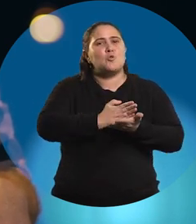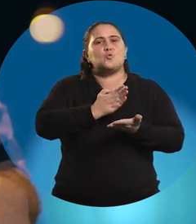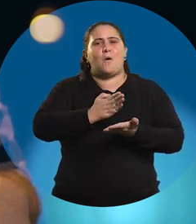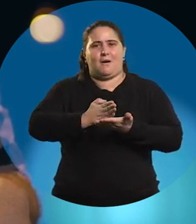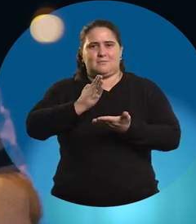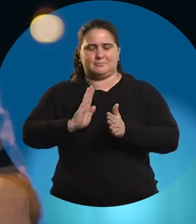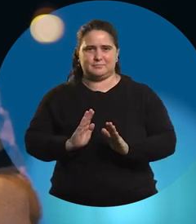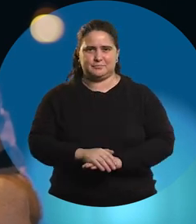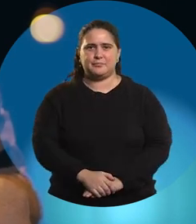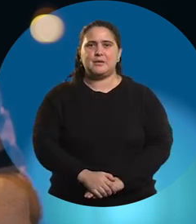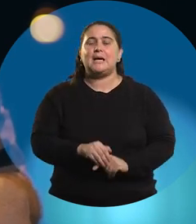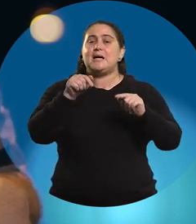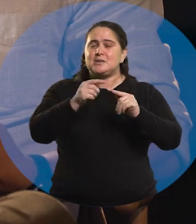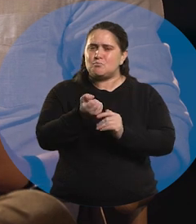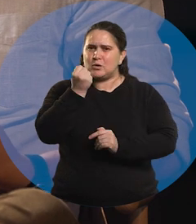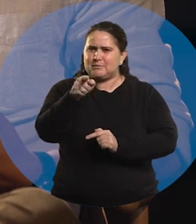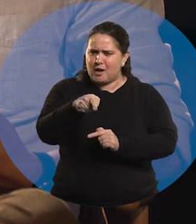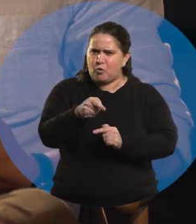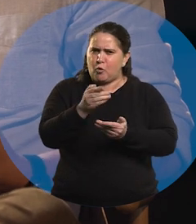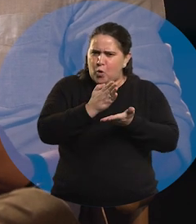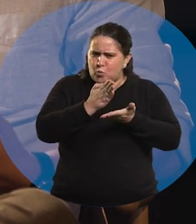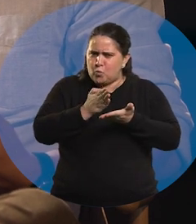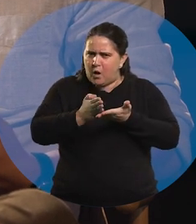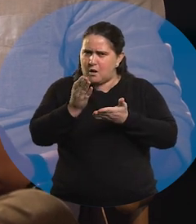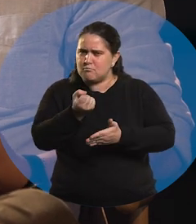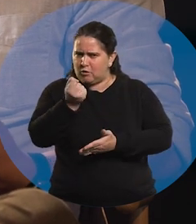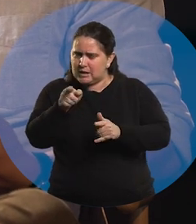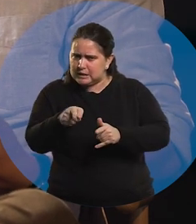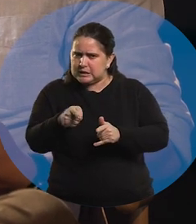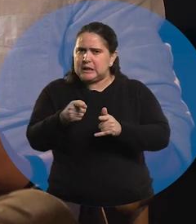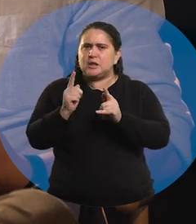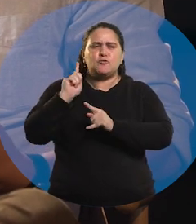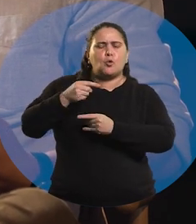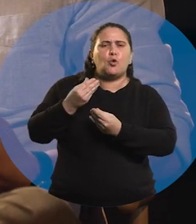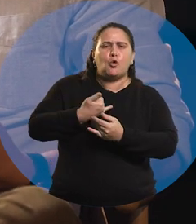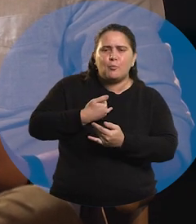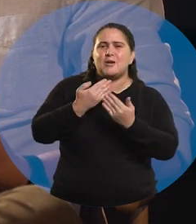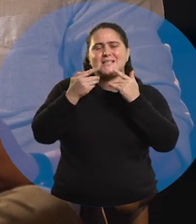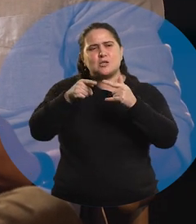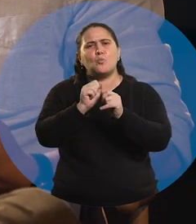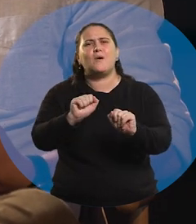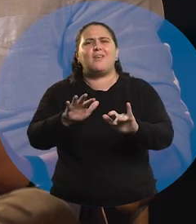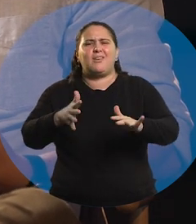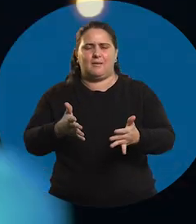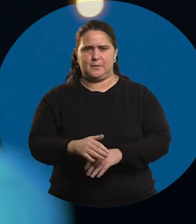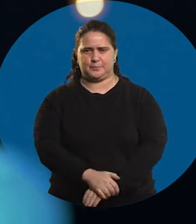Estructurado. Estructurado. ¿Es importante la estructura en tu vida? ¿Cómo la lograste? ¿Y qué te permite hacer?